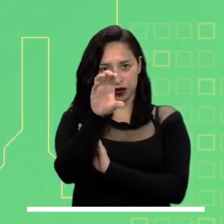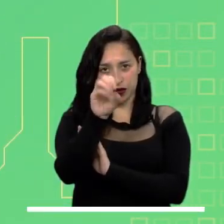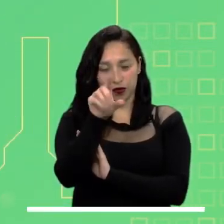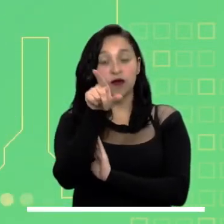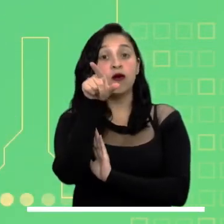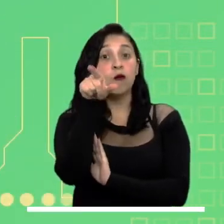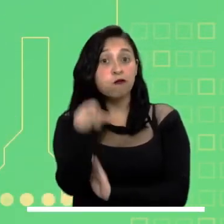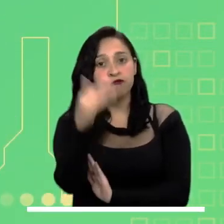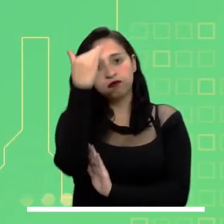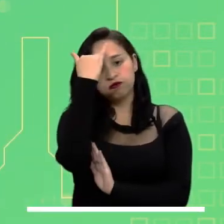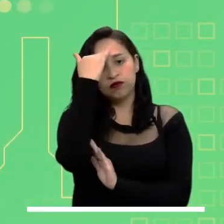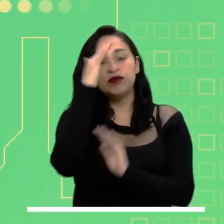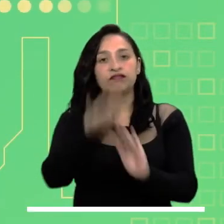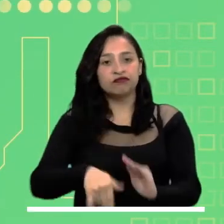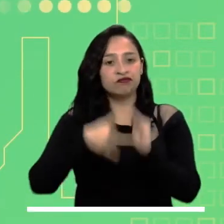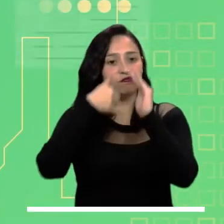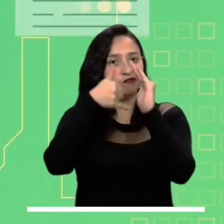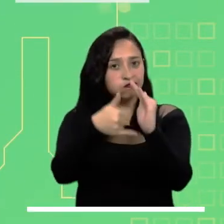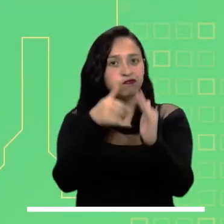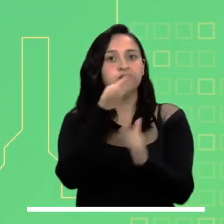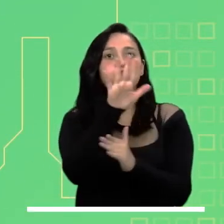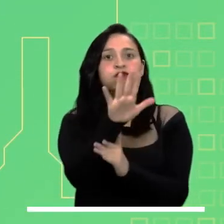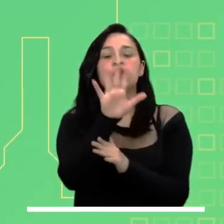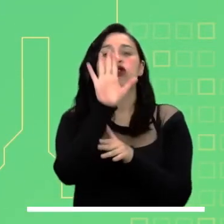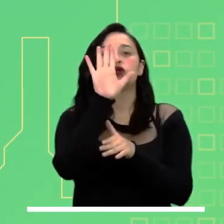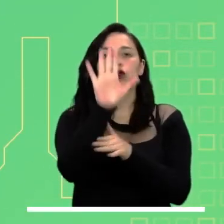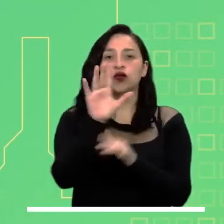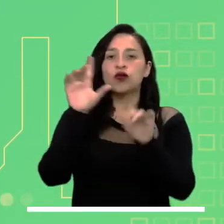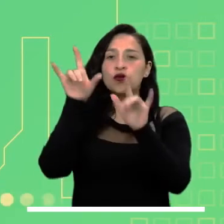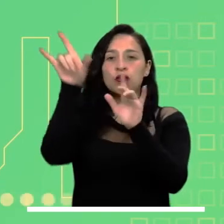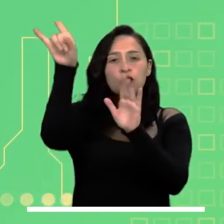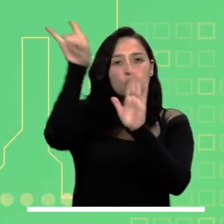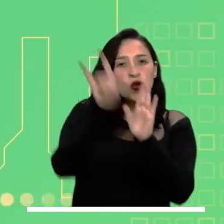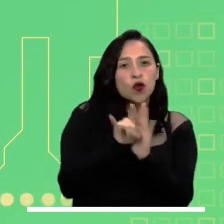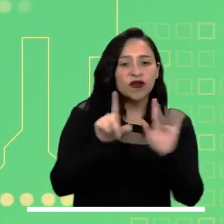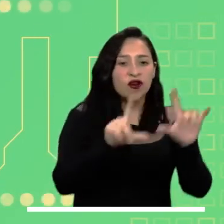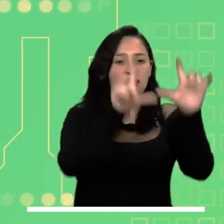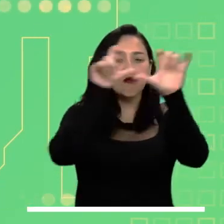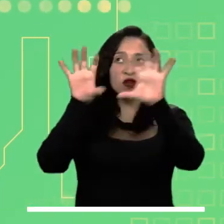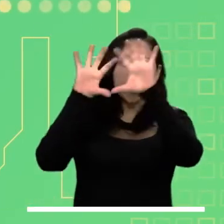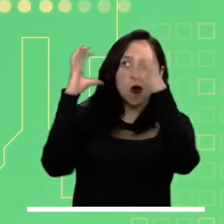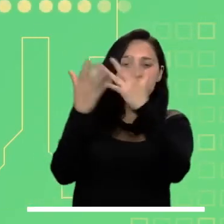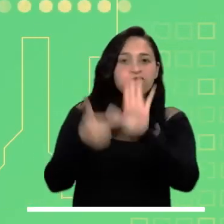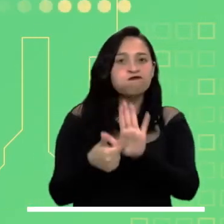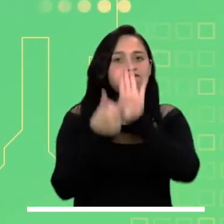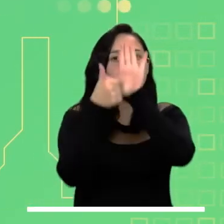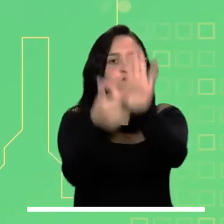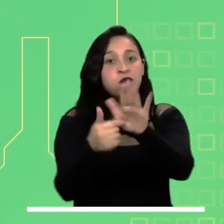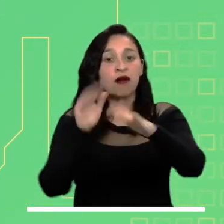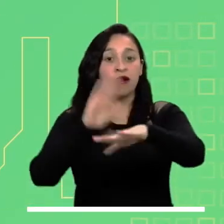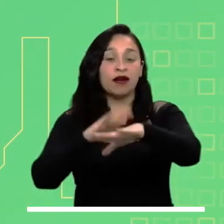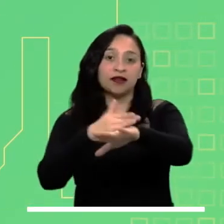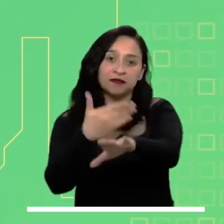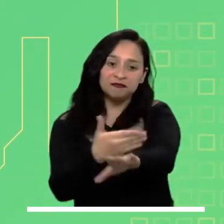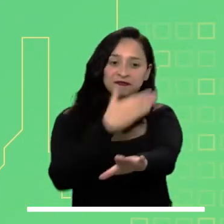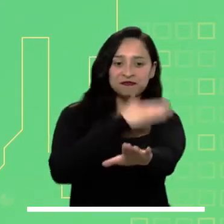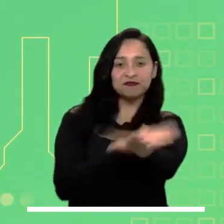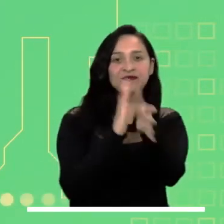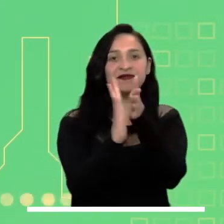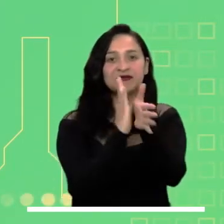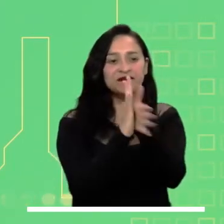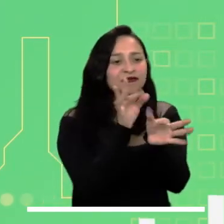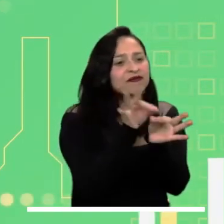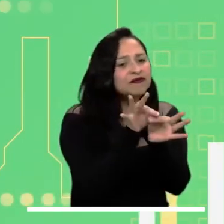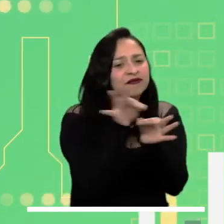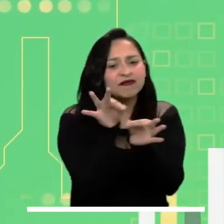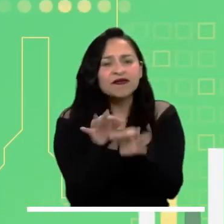aplicación Mi Pronóstico. Consulte los pronósticos del estado del tiempo, las imágenes satelitales y conozca las principales